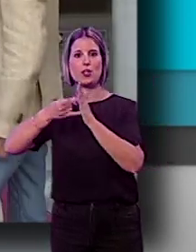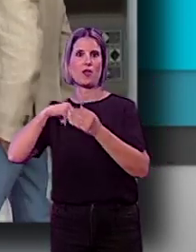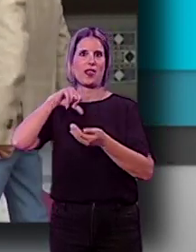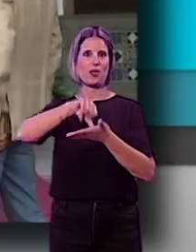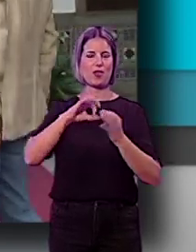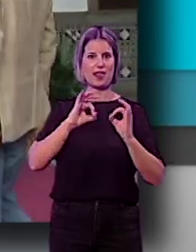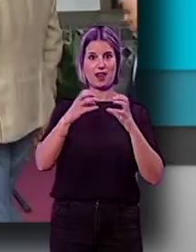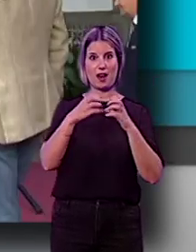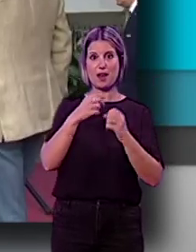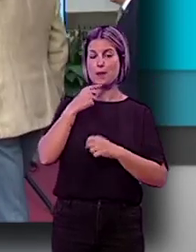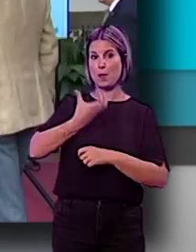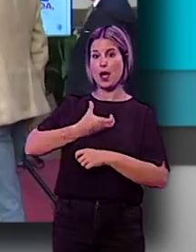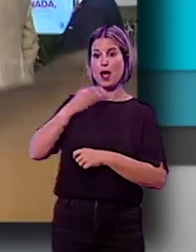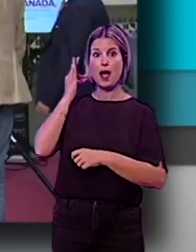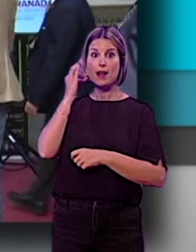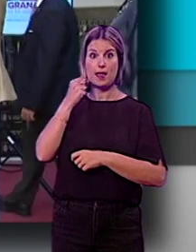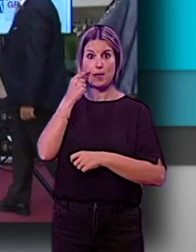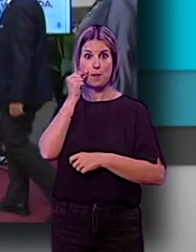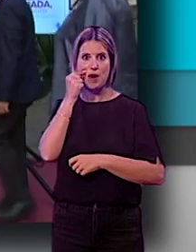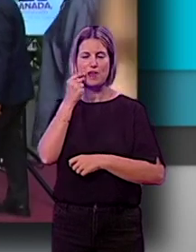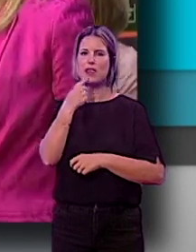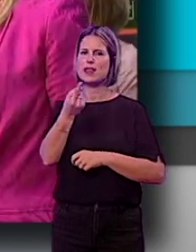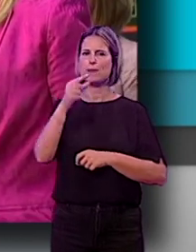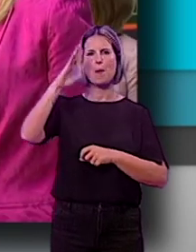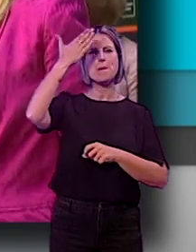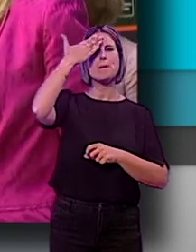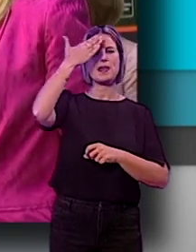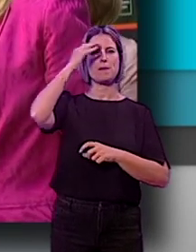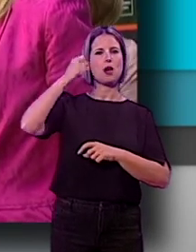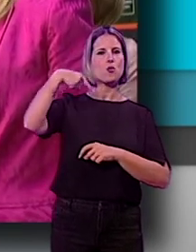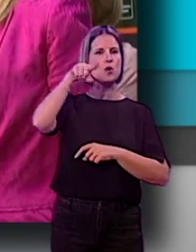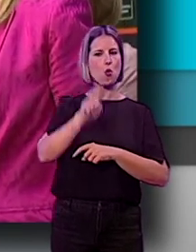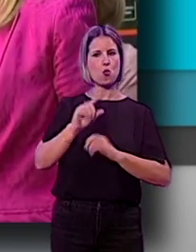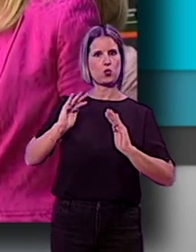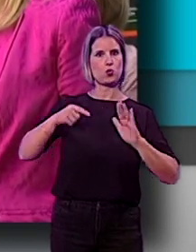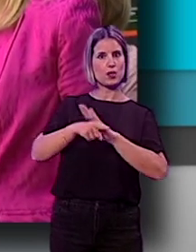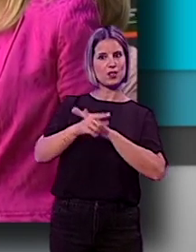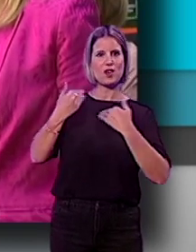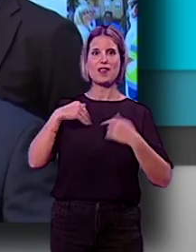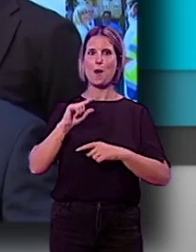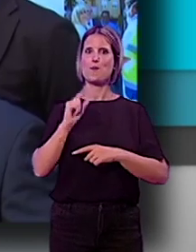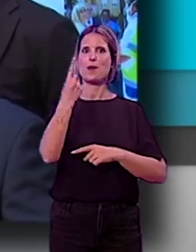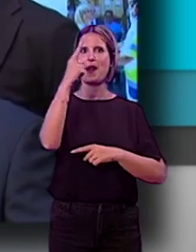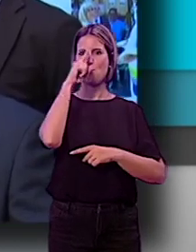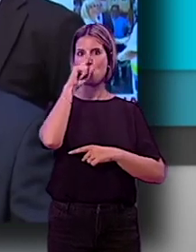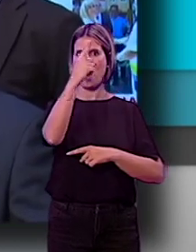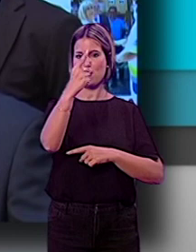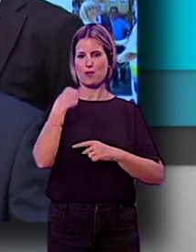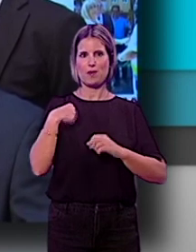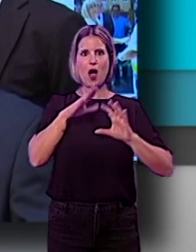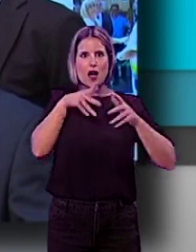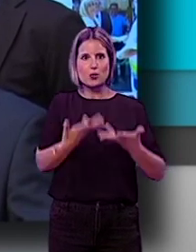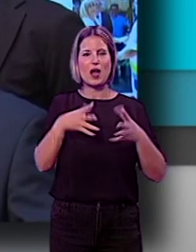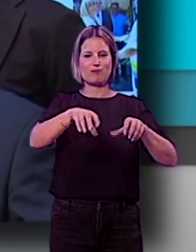que la alcaldesa Marifrán Carazo ha señalado como principales y sobresalientes en su gestión. Se cumple el primer año del gobierno del equipo